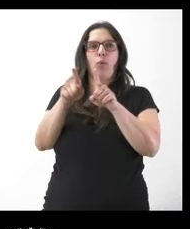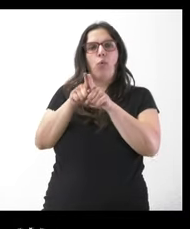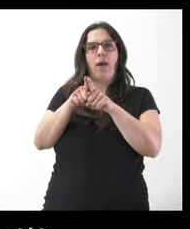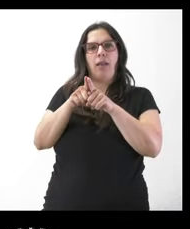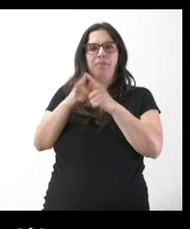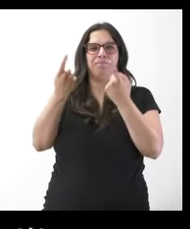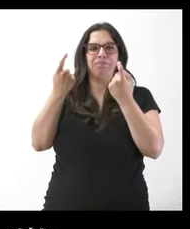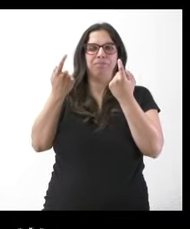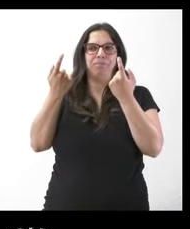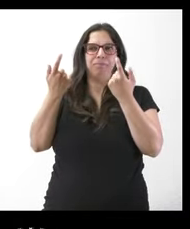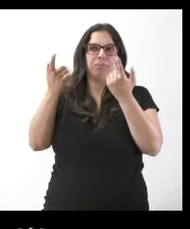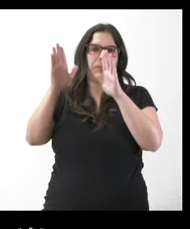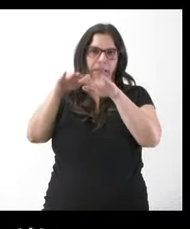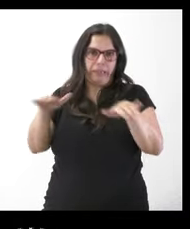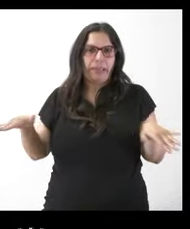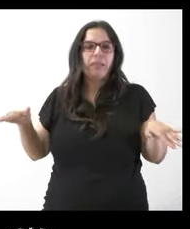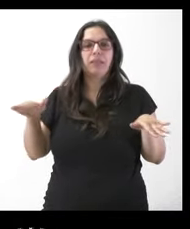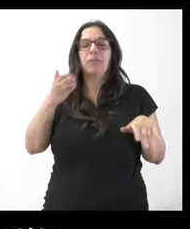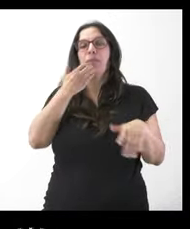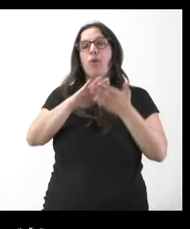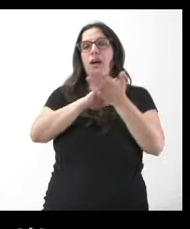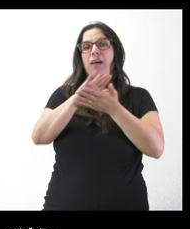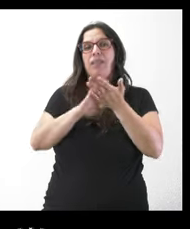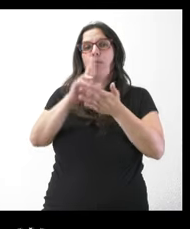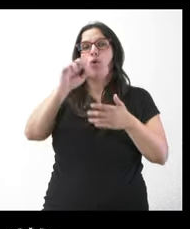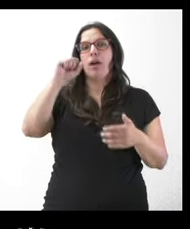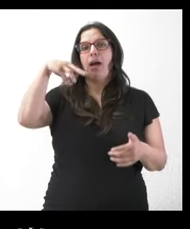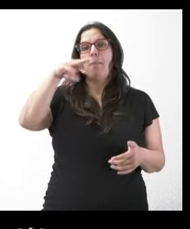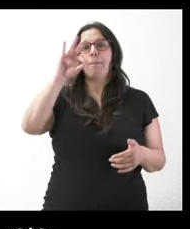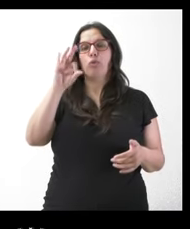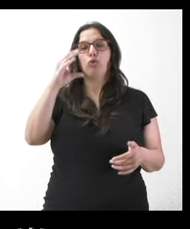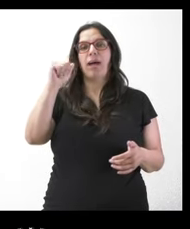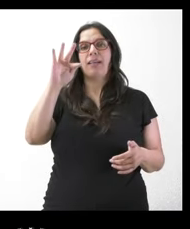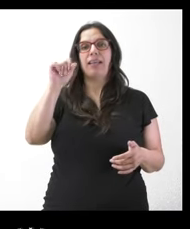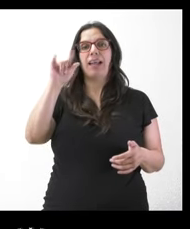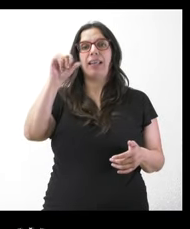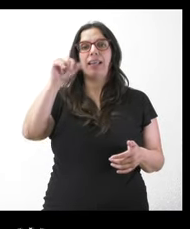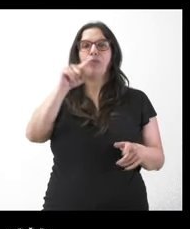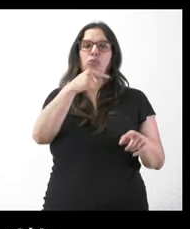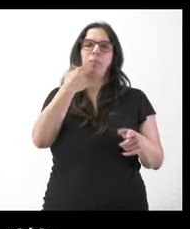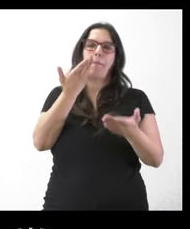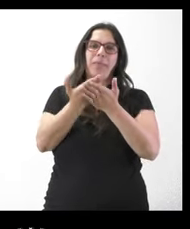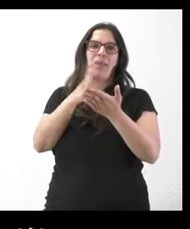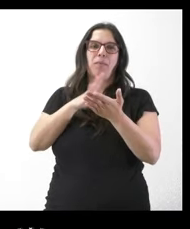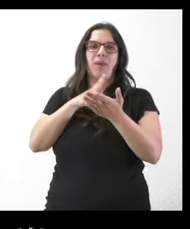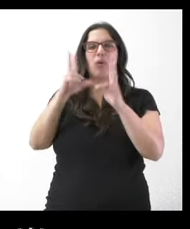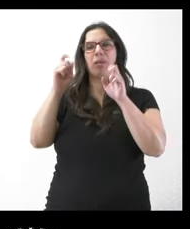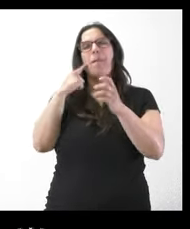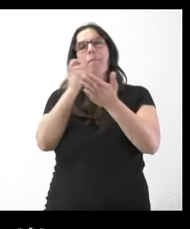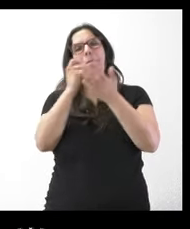recuerdo precisamente que nos han hablado de Ramos Catalina que usted le pidió un poco de de rigor a la hora de hablar de paguitas